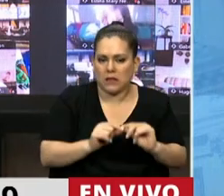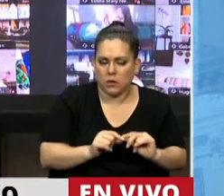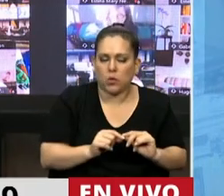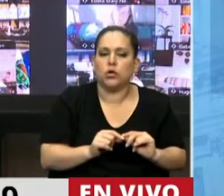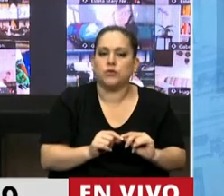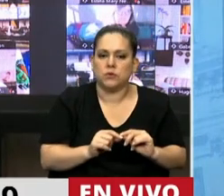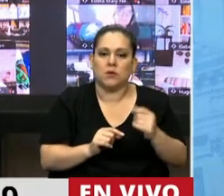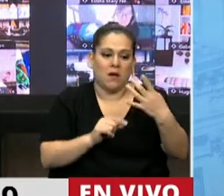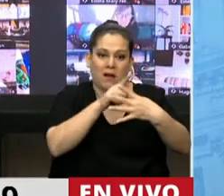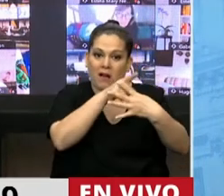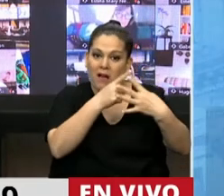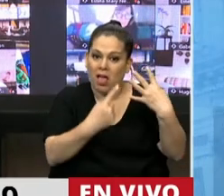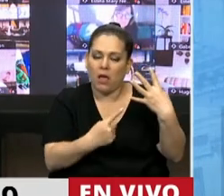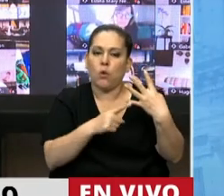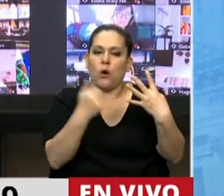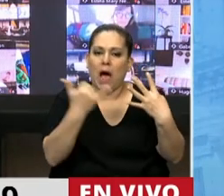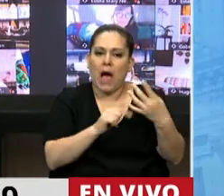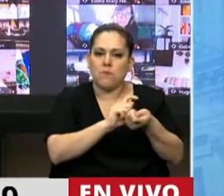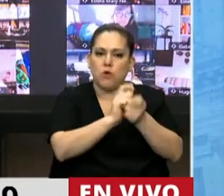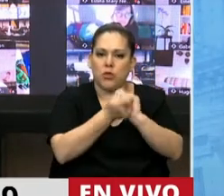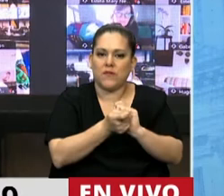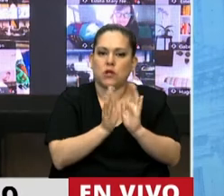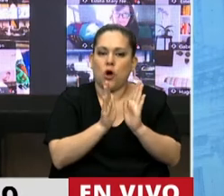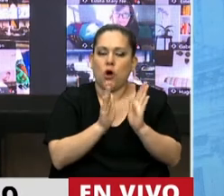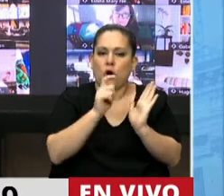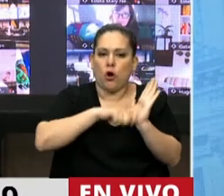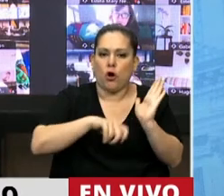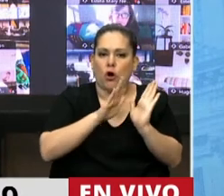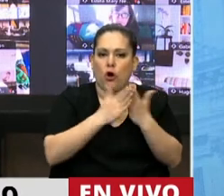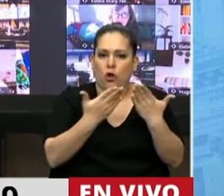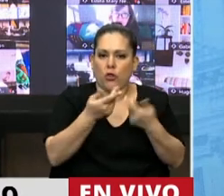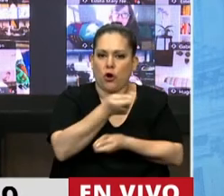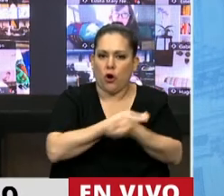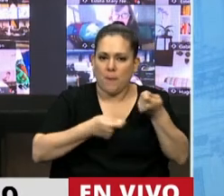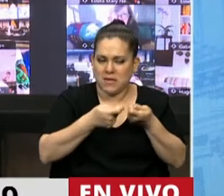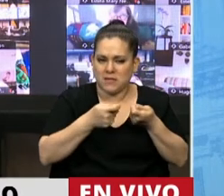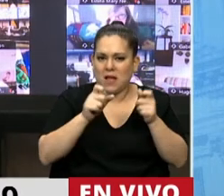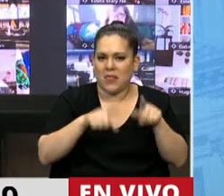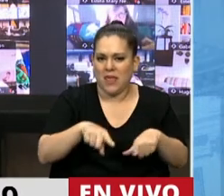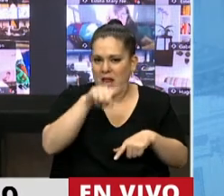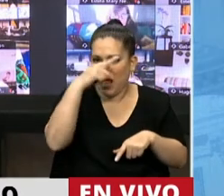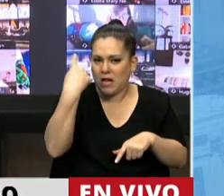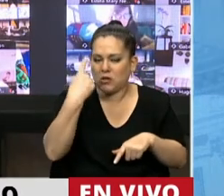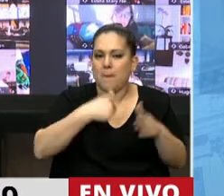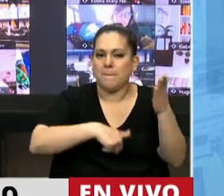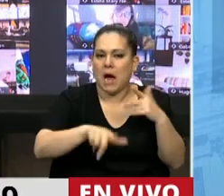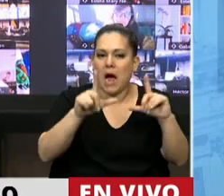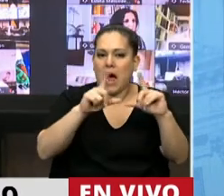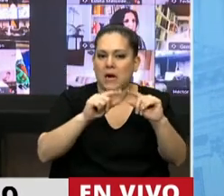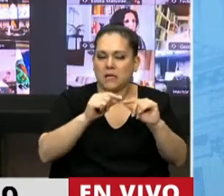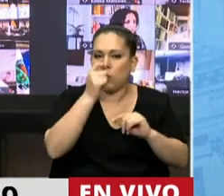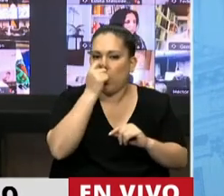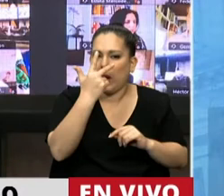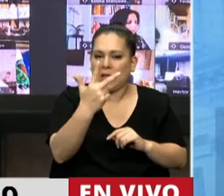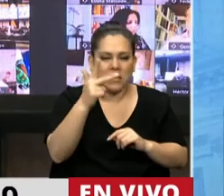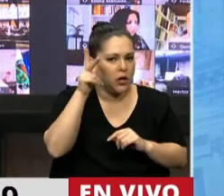modifica uno de los artículos del Código Civil y Comercial de la Nación. Más precisamente el artículo 2386,